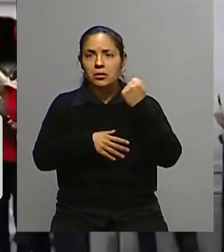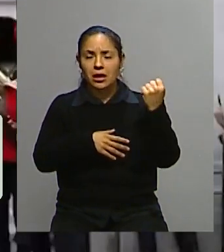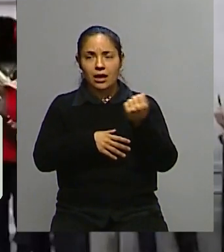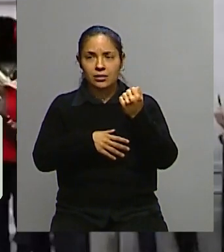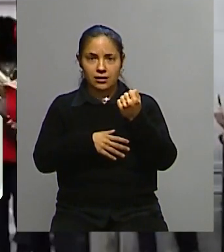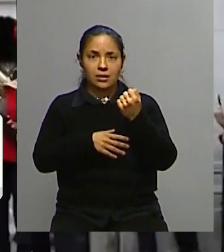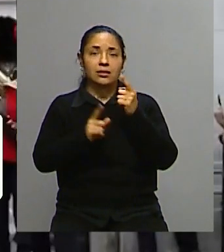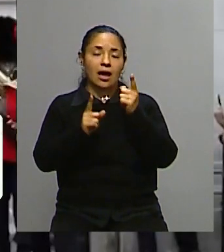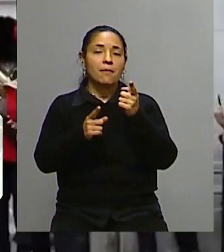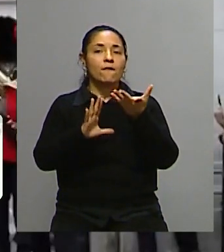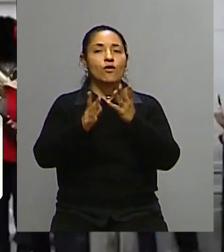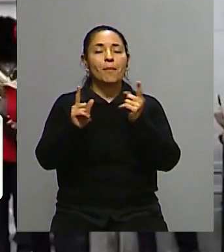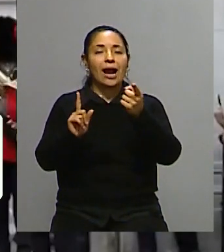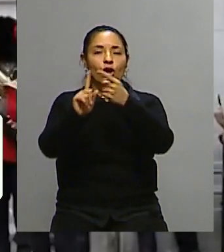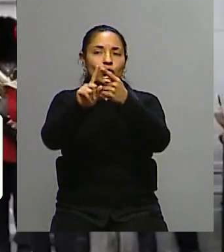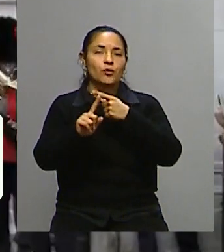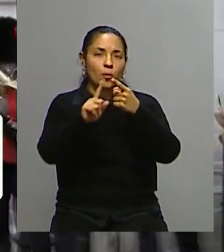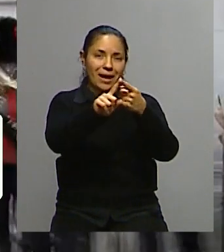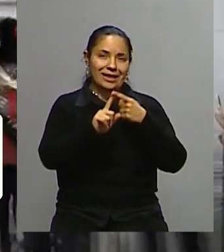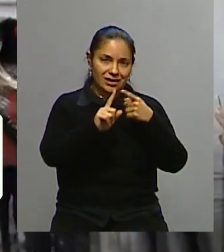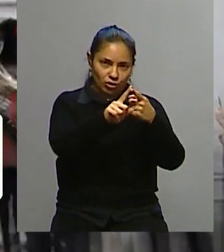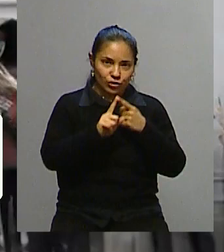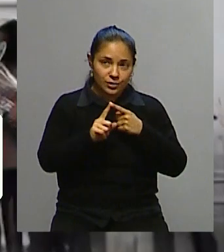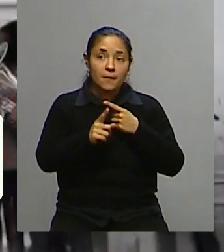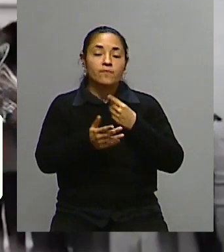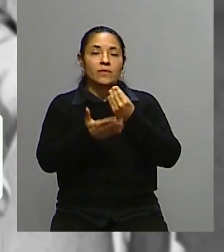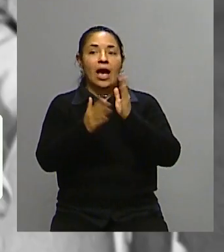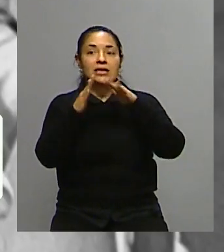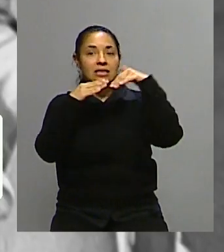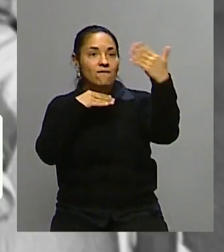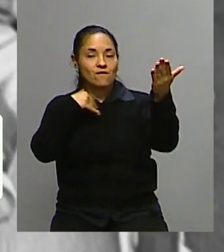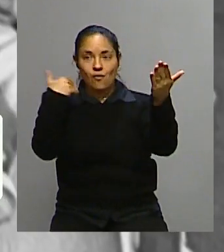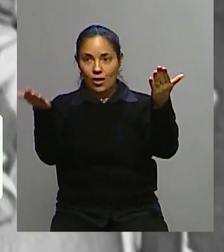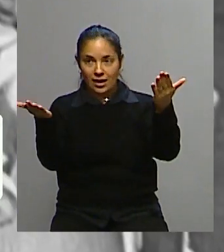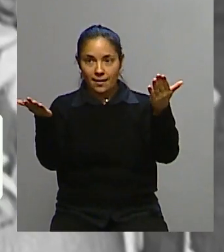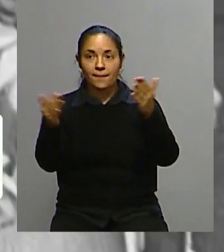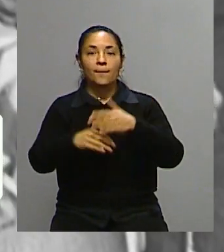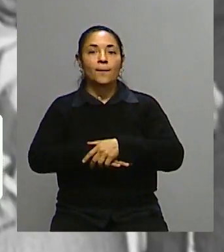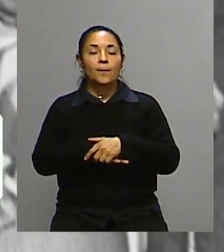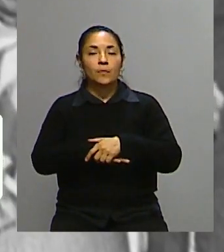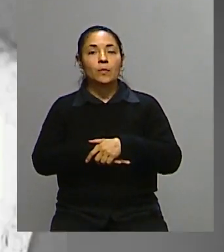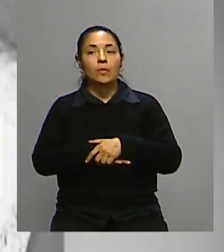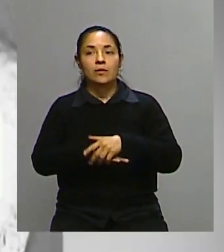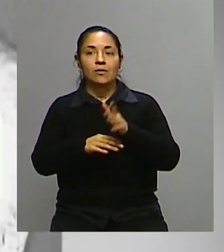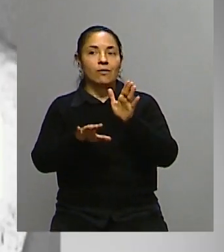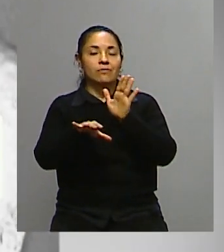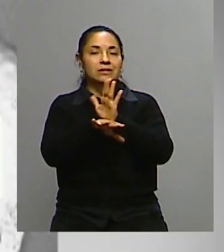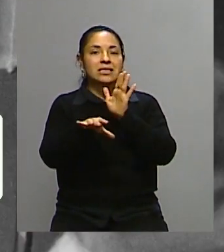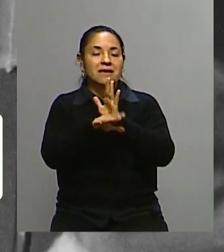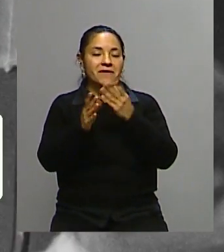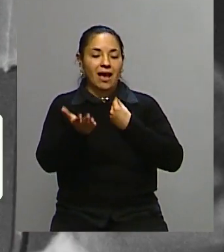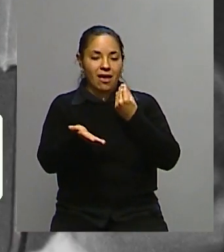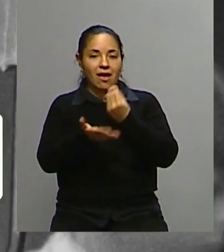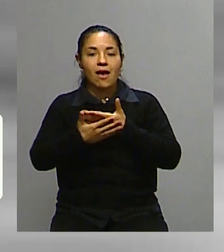diplomático importantísimo. Pero además, un papel diplomático hacia afuera, de lo que podríamos llamar proyección de imagen,